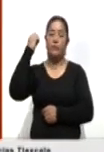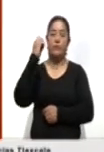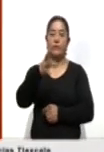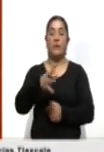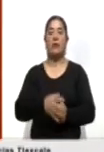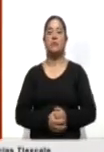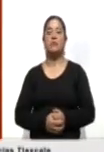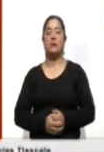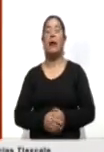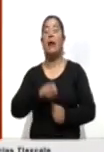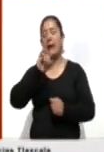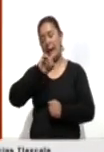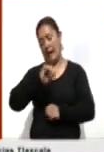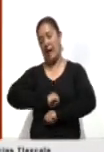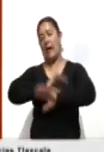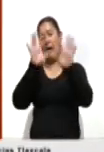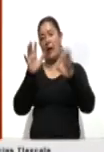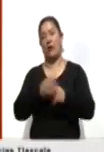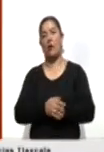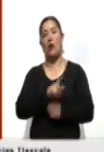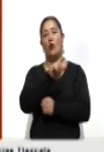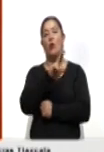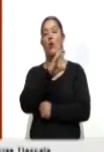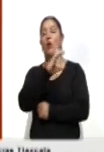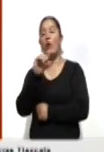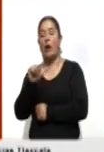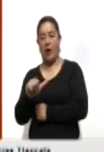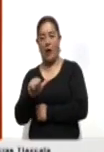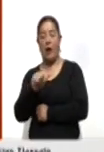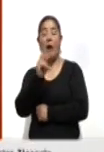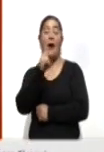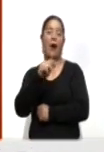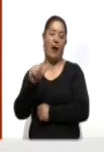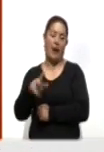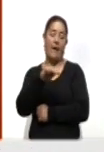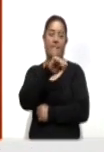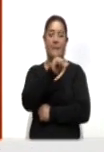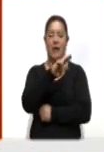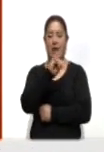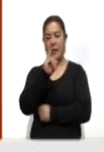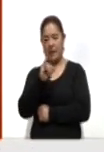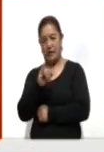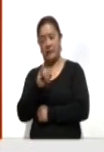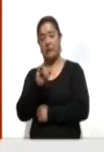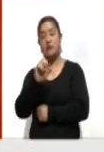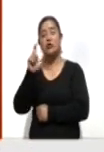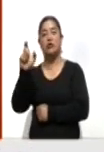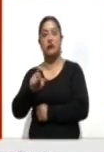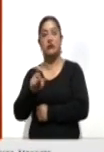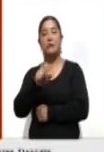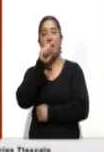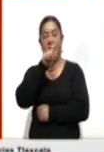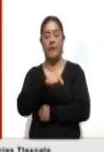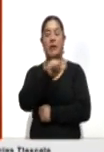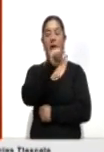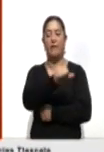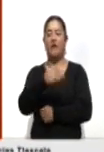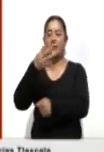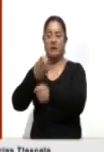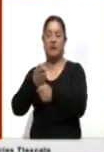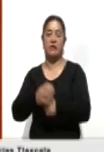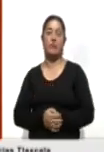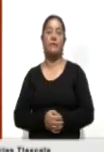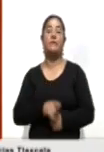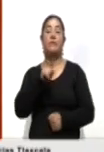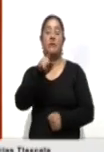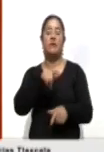Domínguez, por supuesto también a Luca Mier, saludamos también a Mari Xochipa y Alfredo III. No se despegue